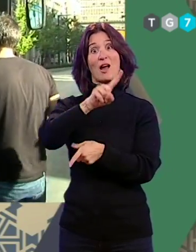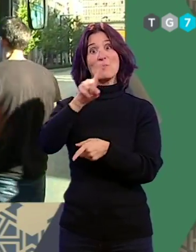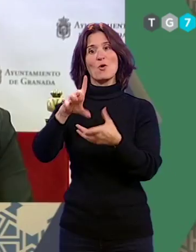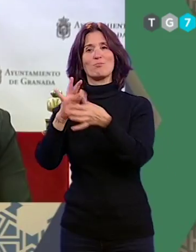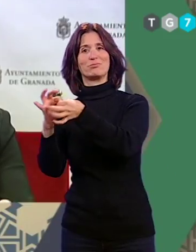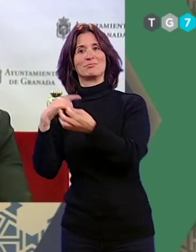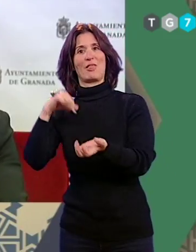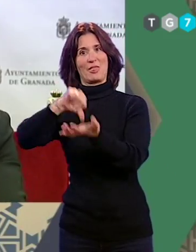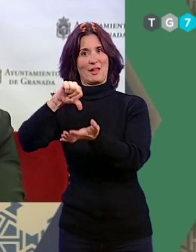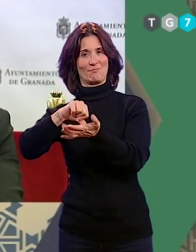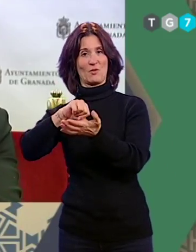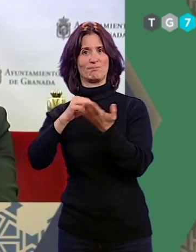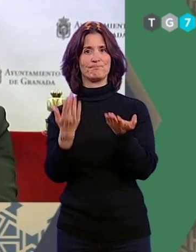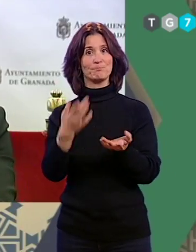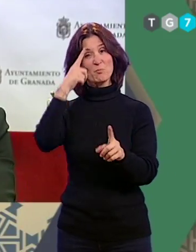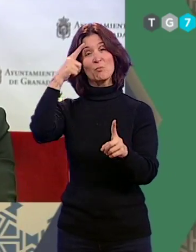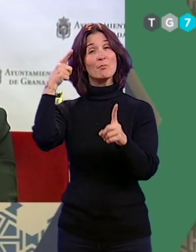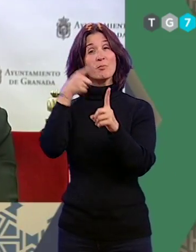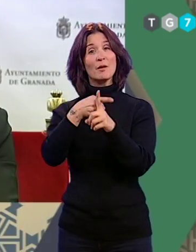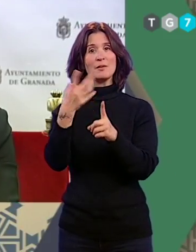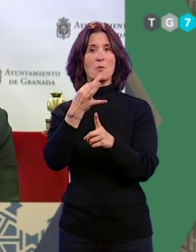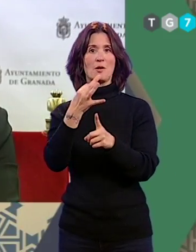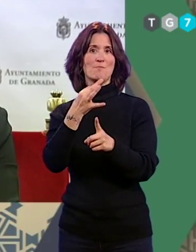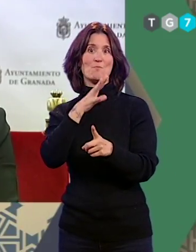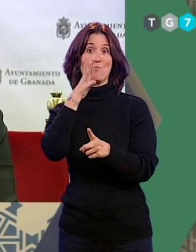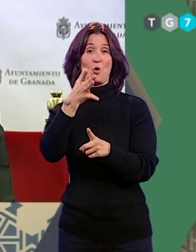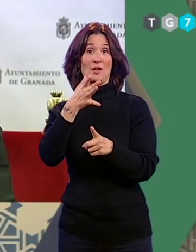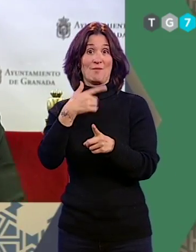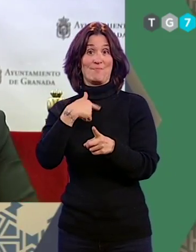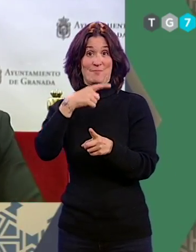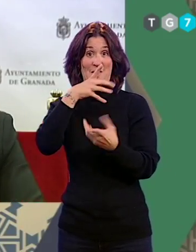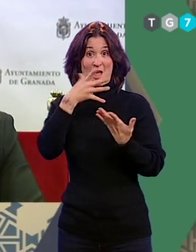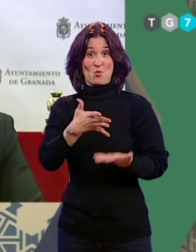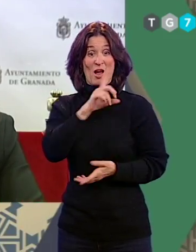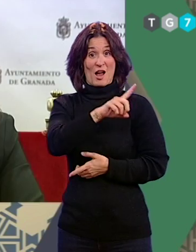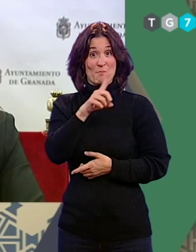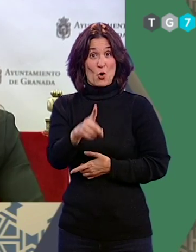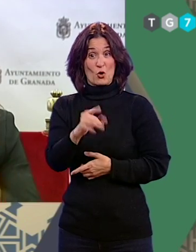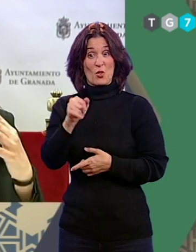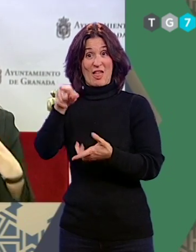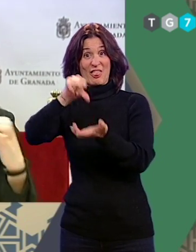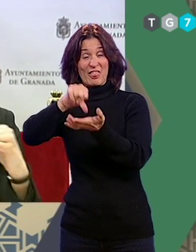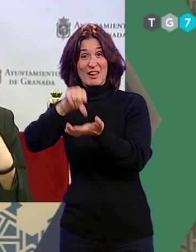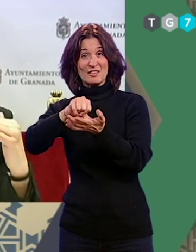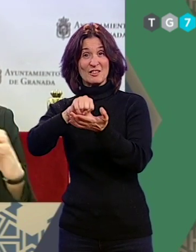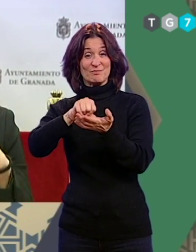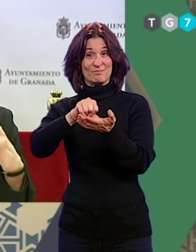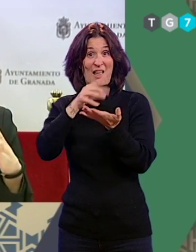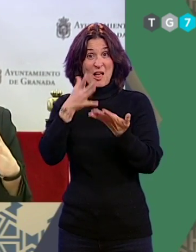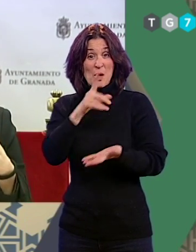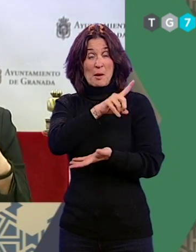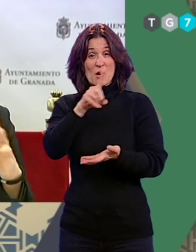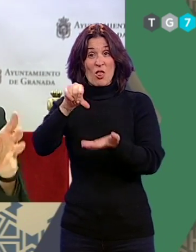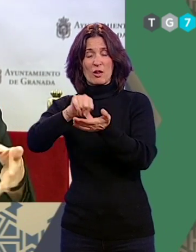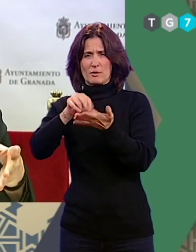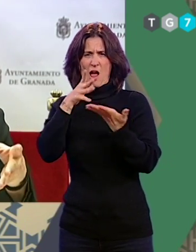Ronda. Pero, además, que hay una base técnica para que vuelva, que es que la conexión del Camino de Ronda con el centro… El Camino de Ronda con el centro se quedaba muy